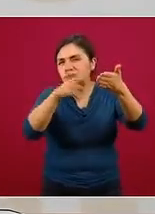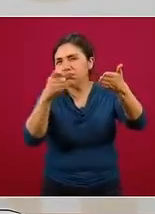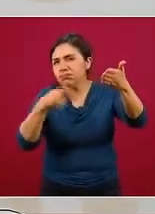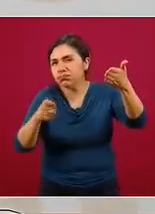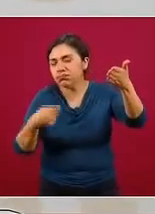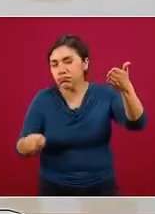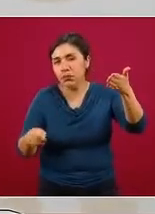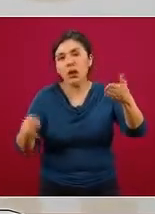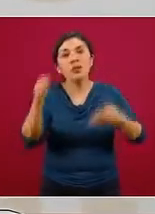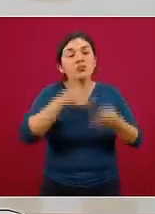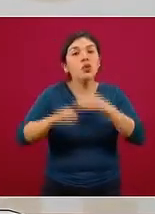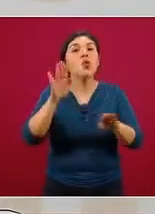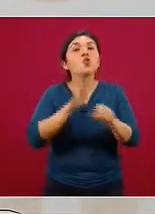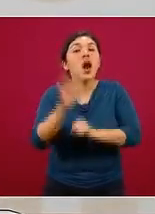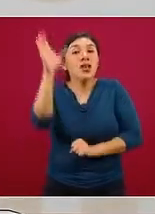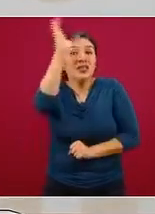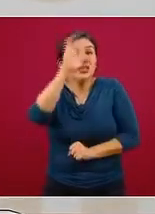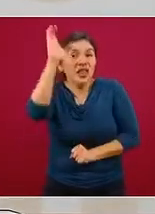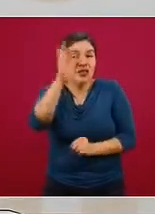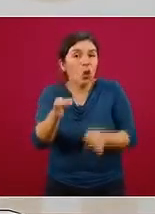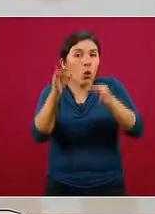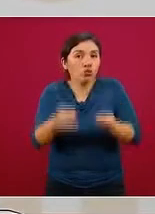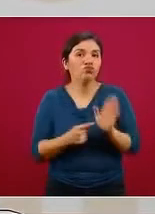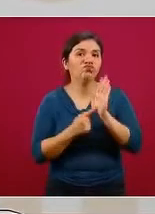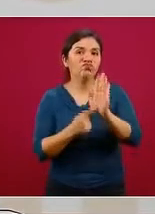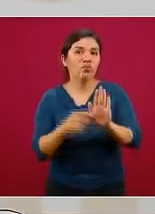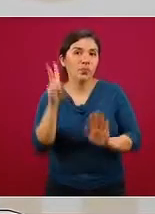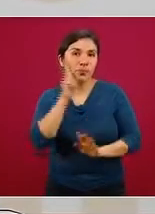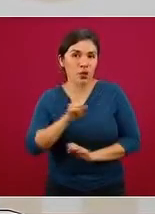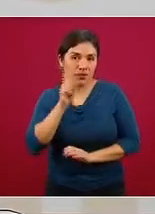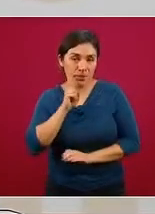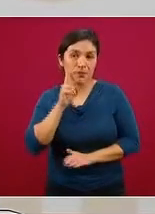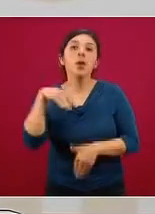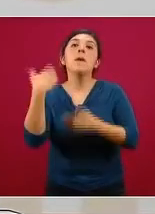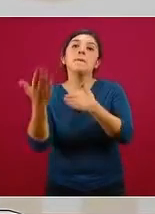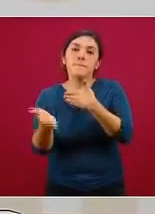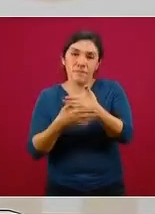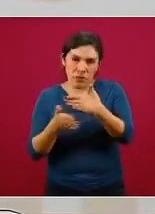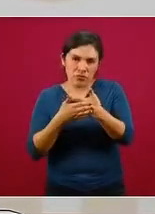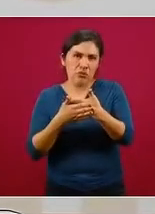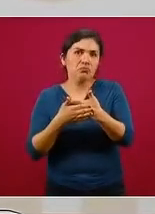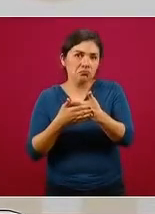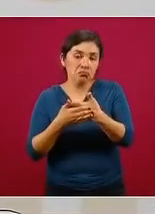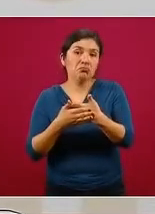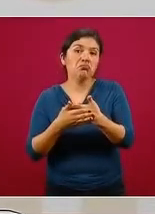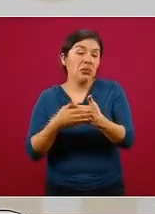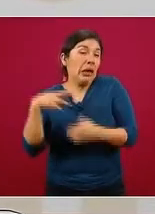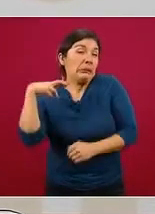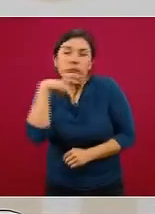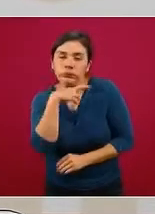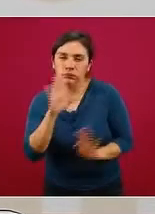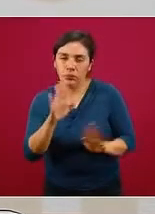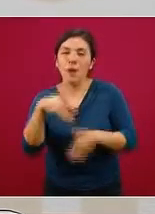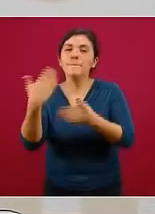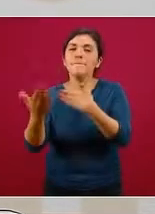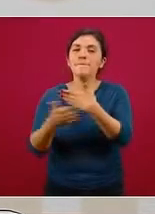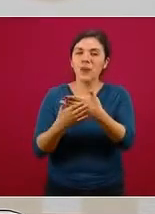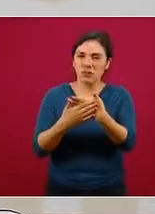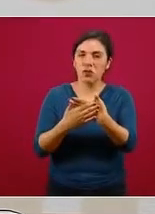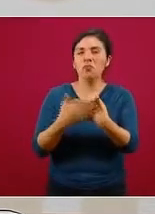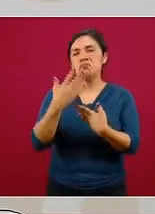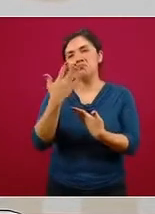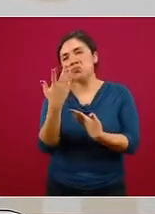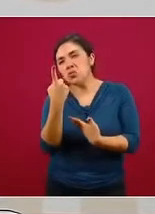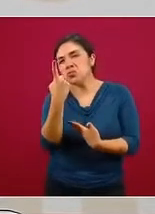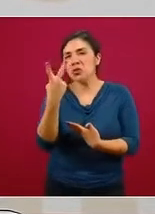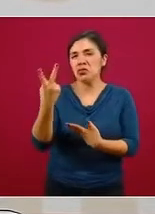solidez científica de la evidencia. Próximamente, no es tan inmediato, pero yo espero que en una